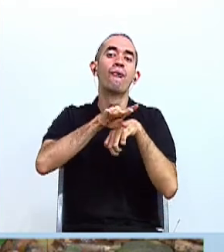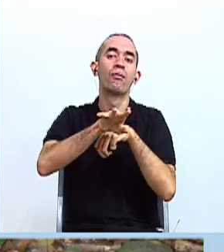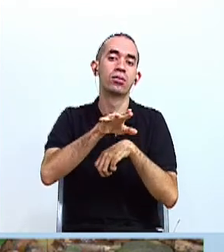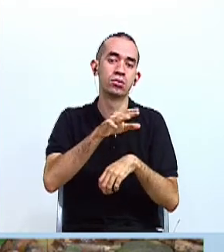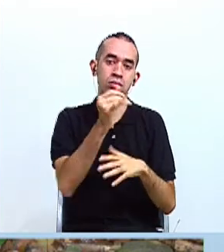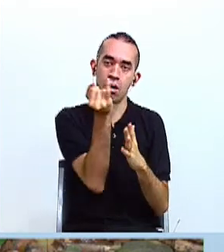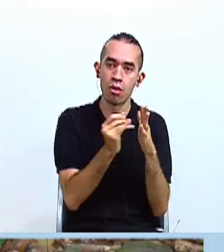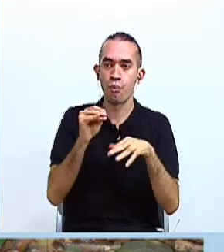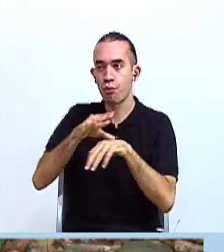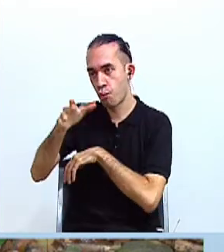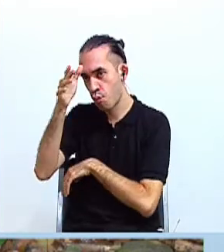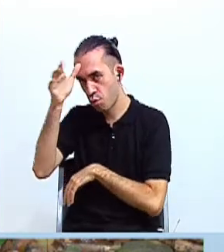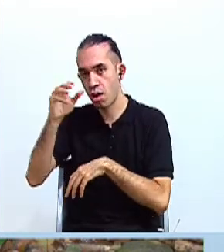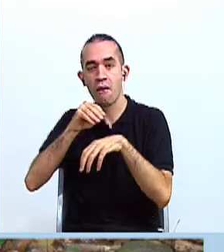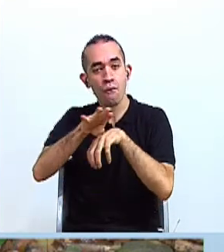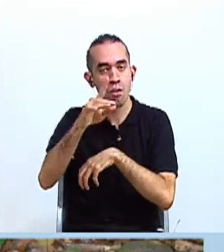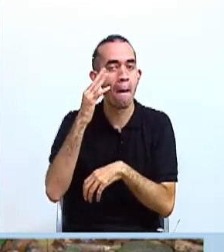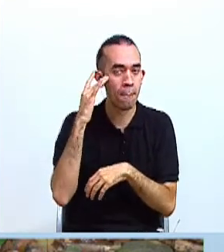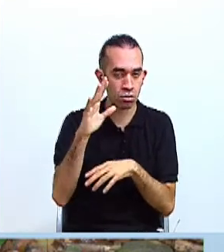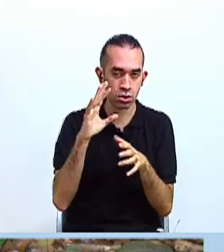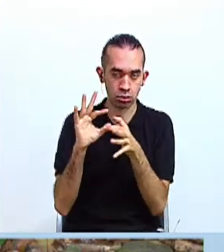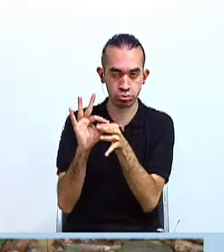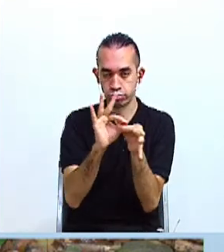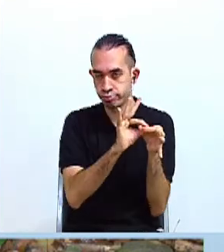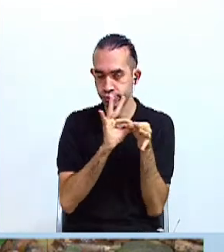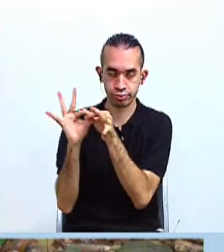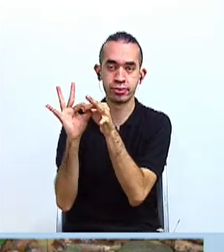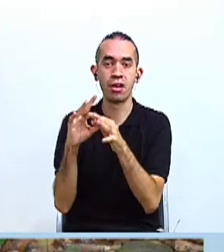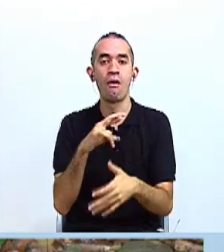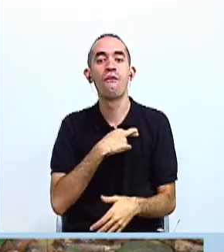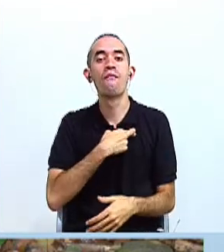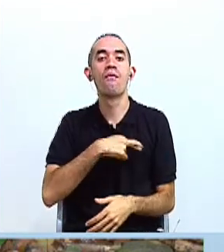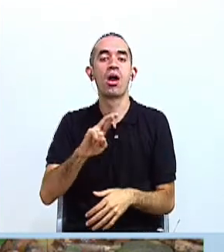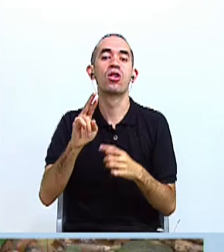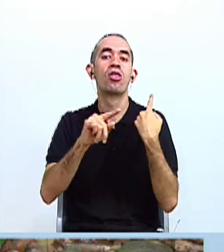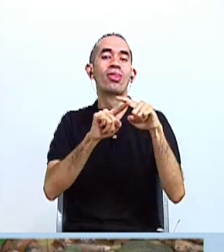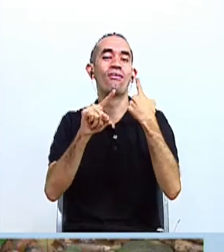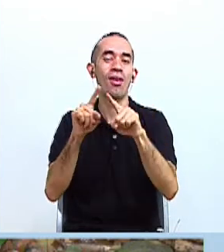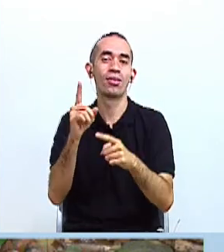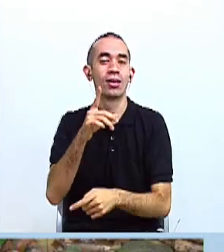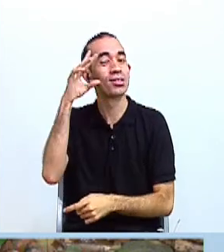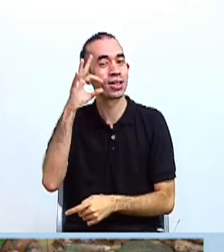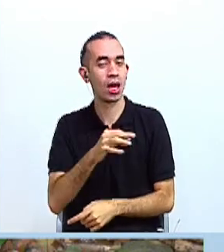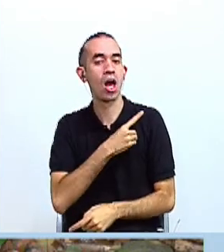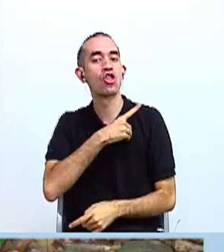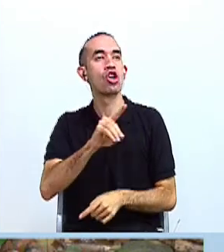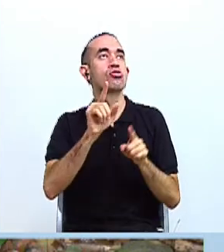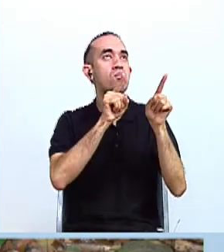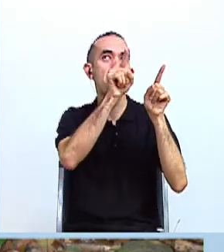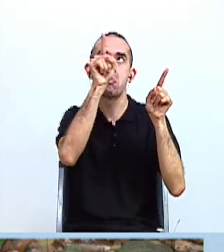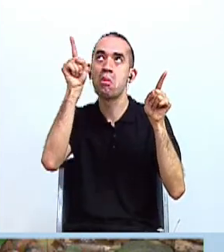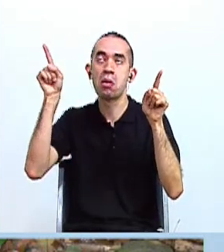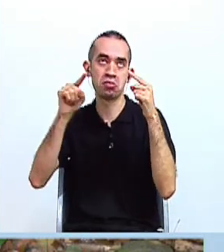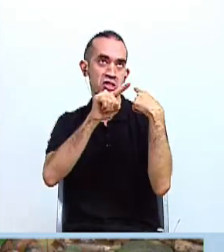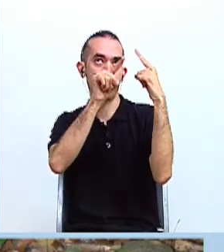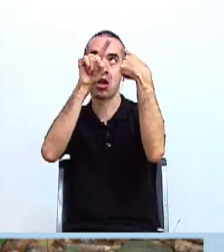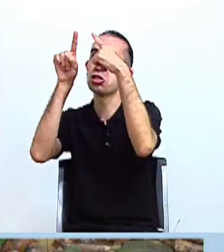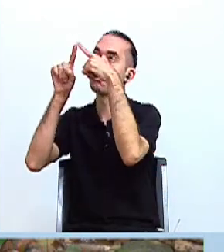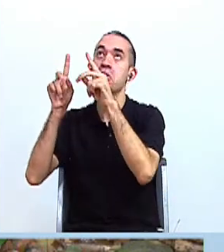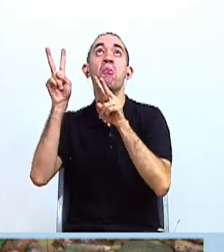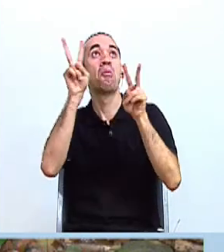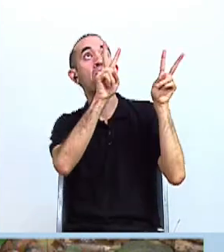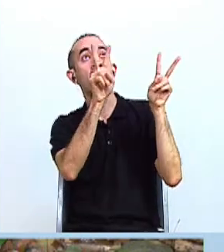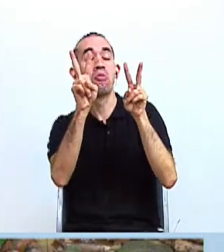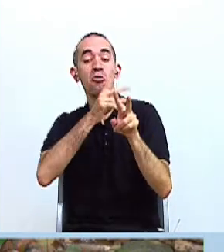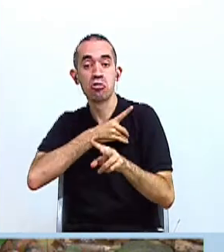cultura, en su música. La religión fue una religión politeísta. Esto significa que creían en varios dioses.